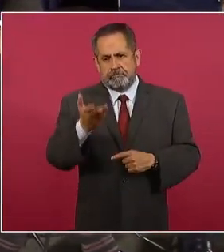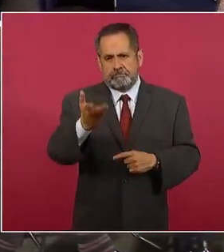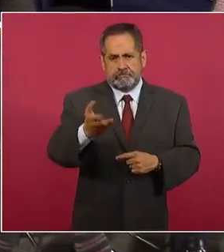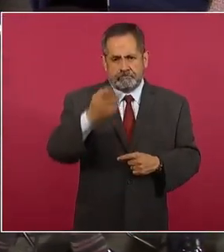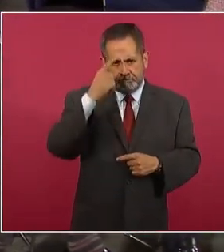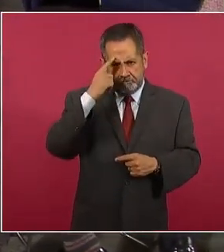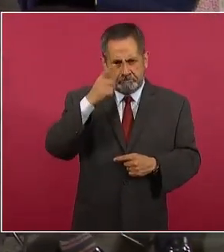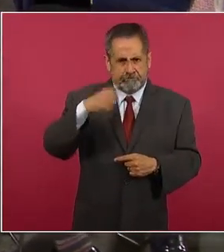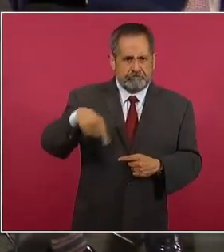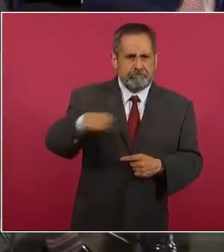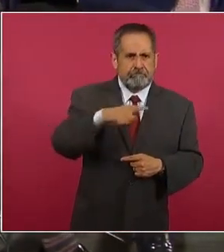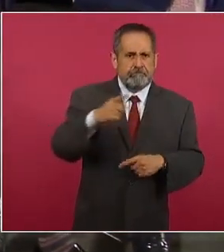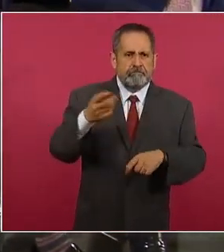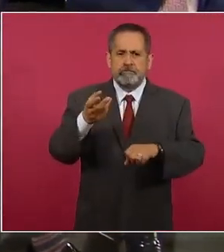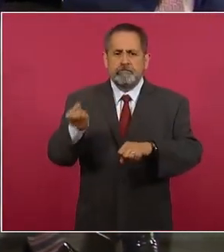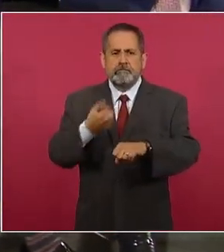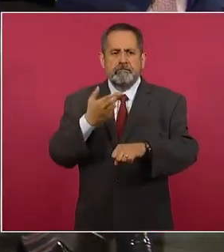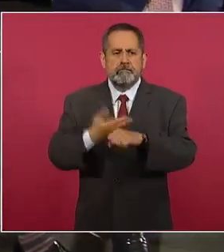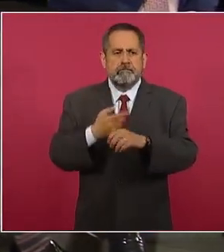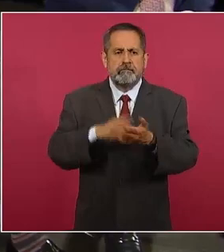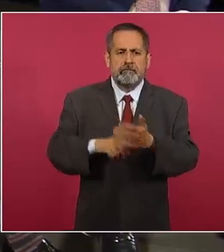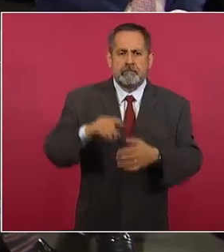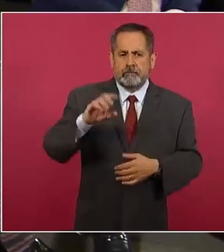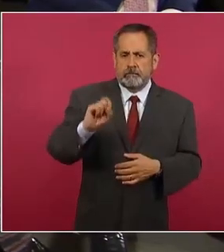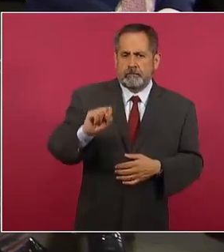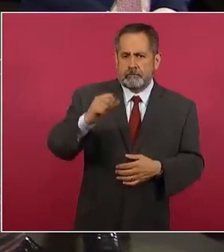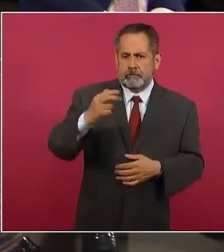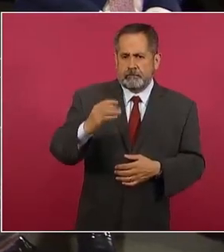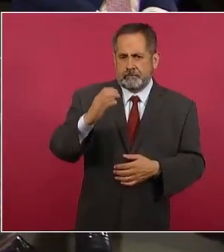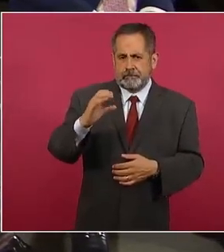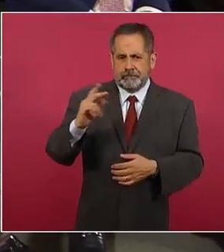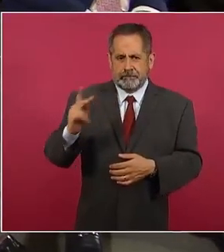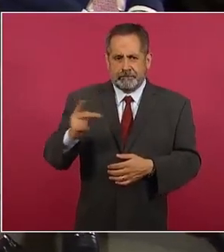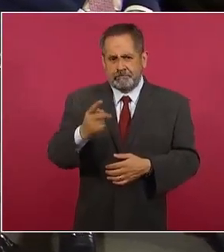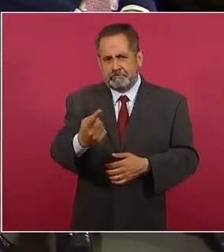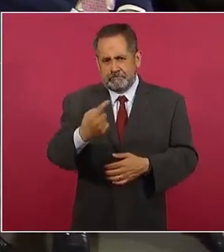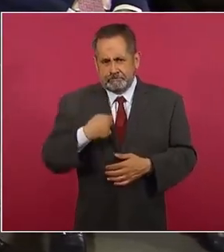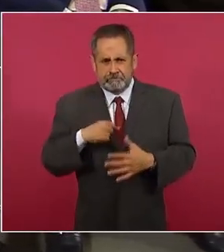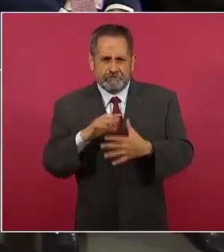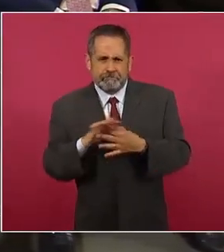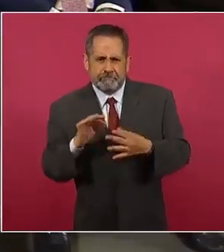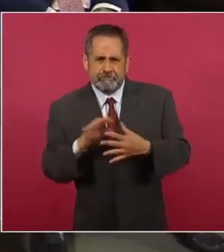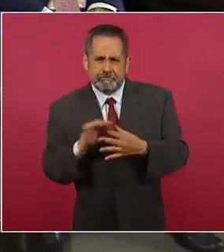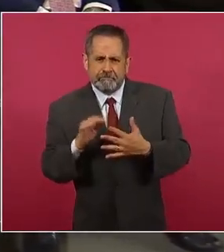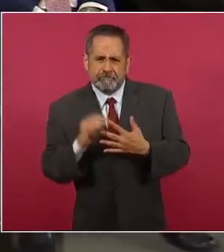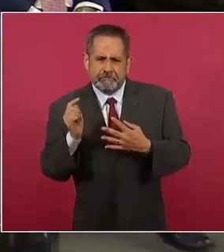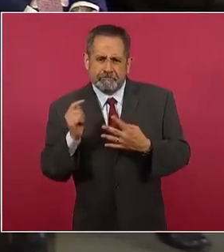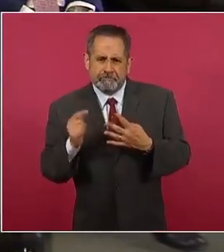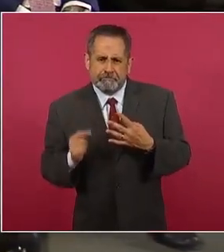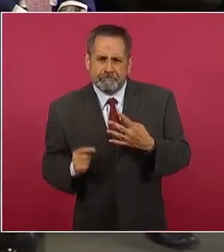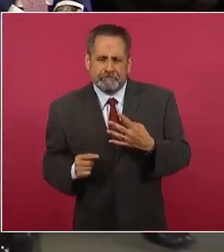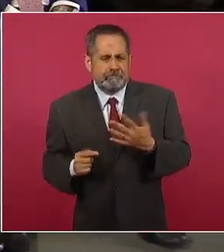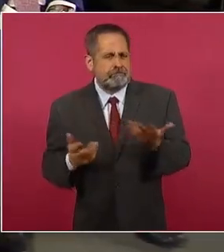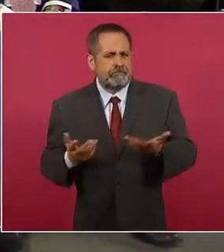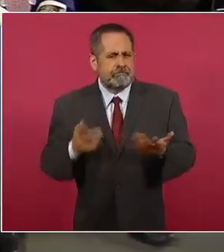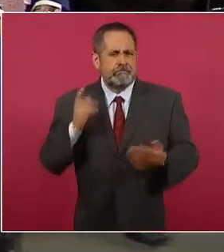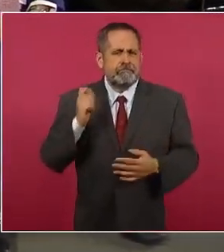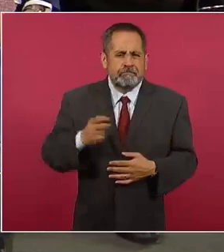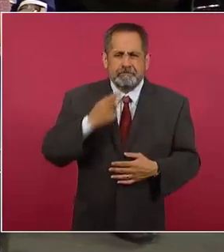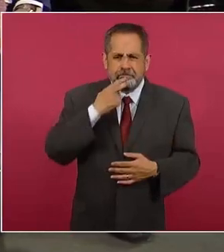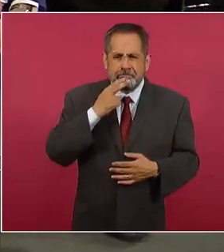al secretario de Hacienda que nos explique en qué consiste este plan